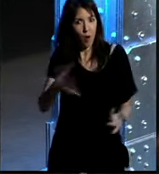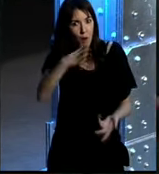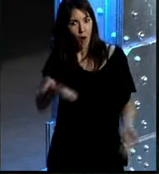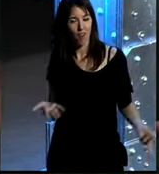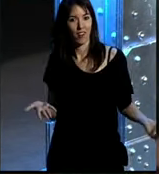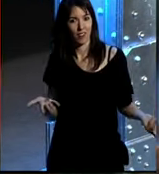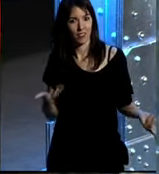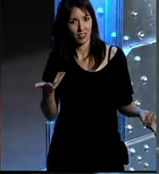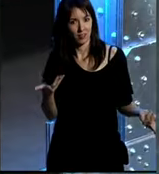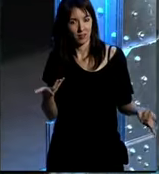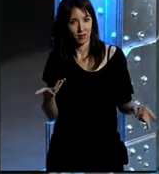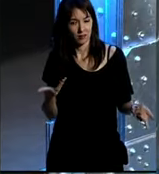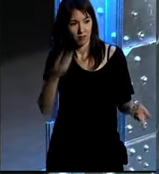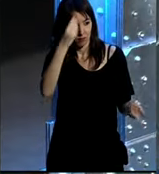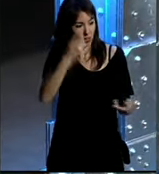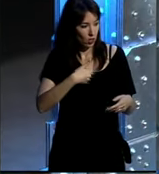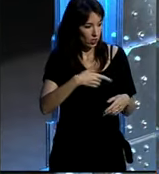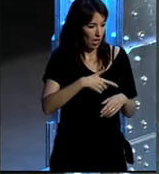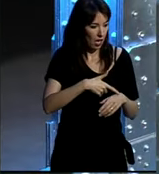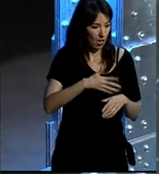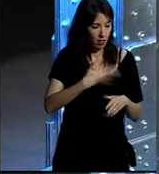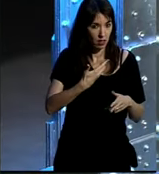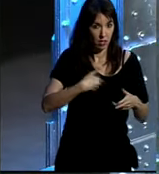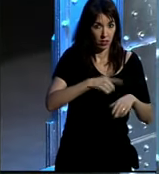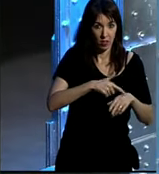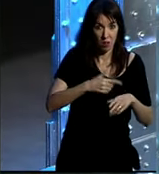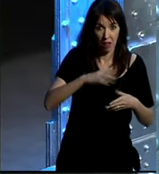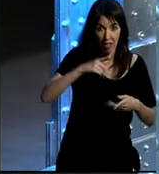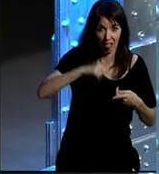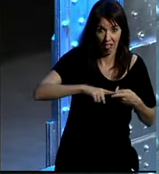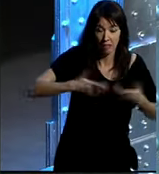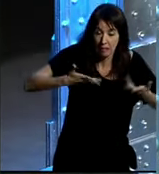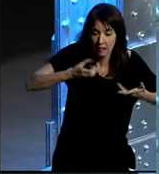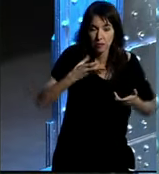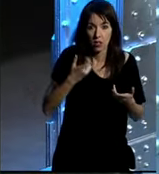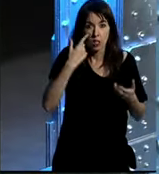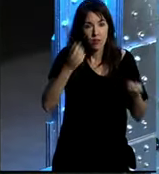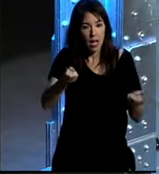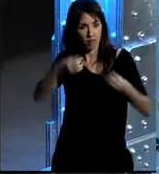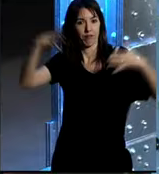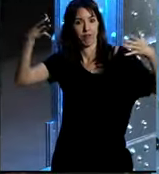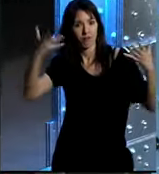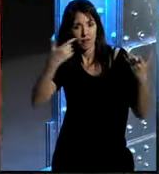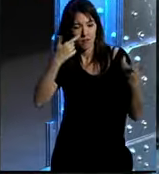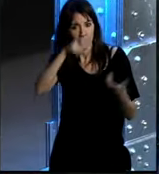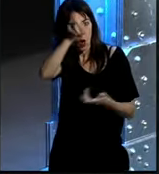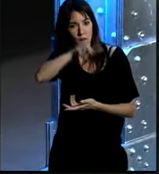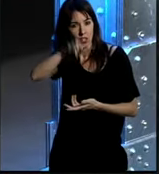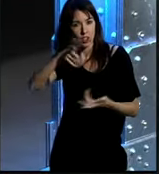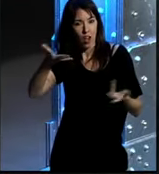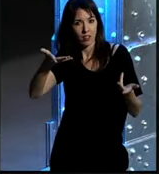entonces bueno creo que ya más o menos habré acabado mi tiempo ¿no? es decir deslumbrad a aquellos a